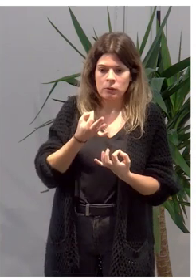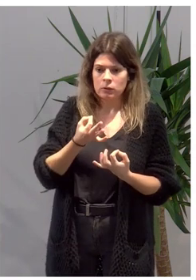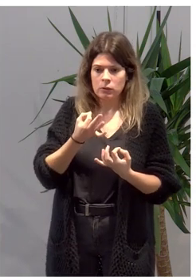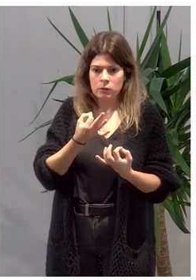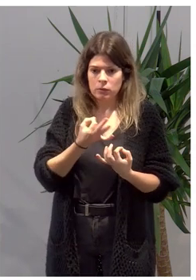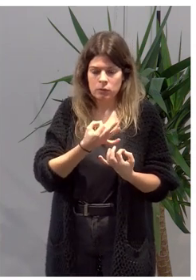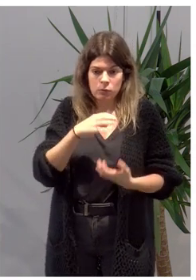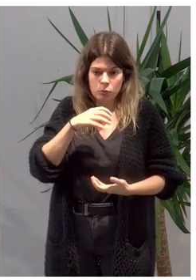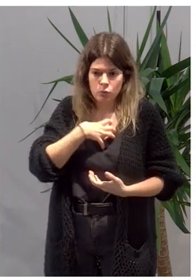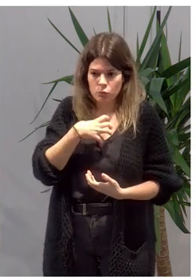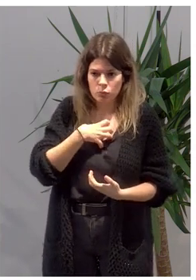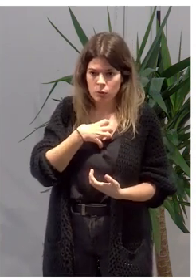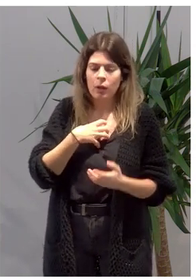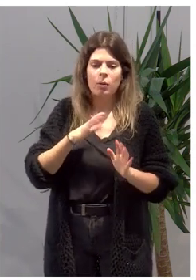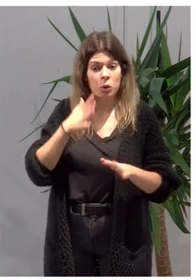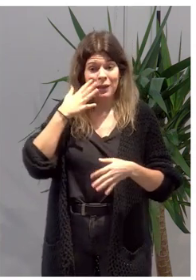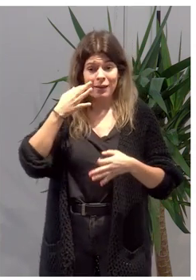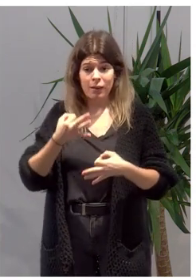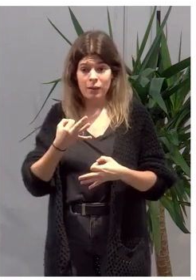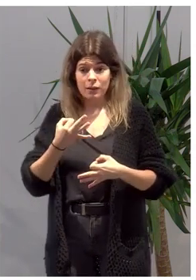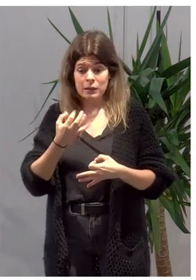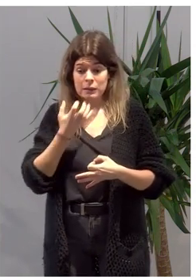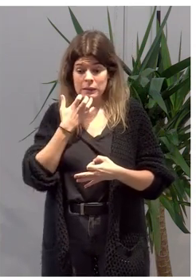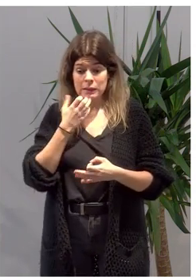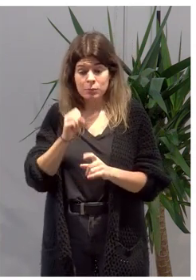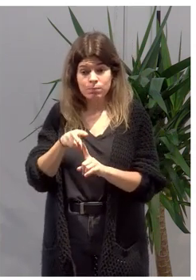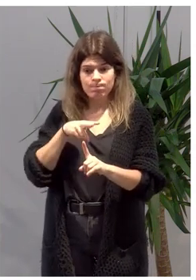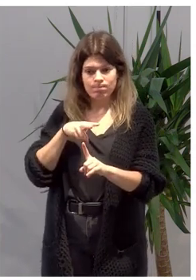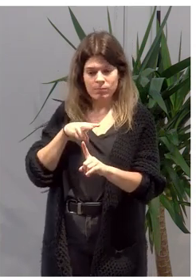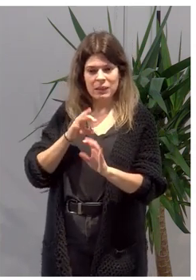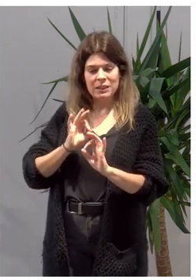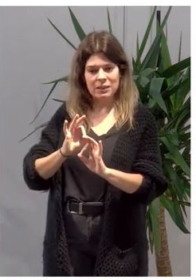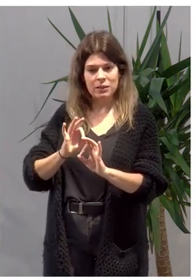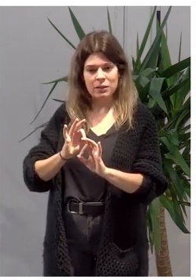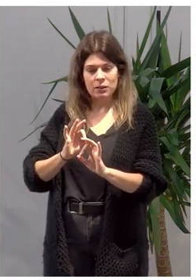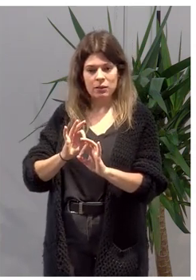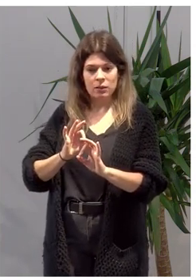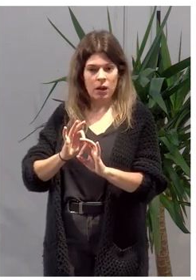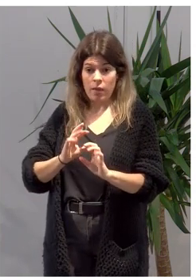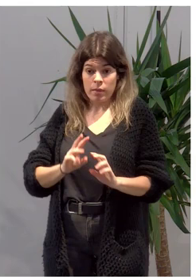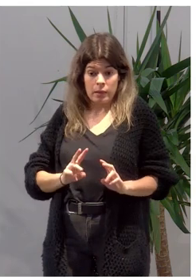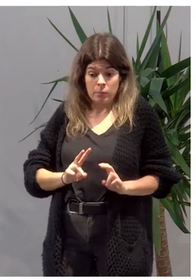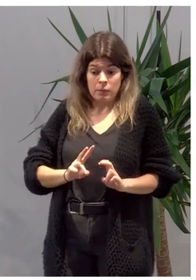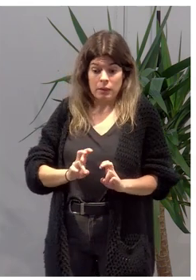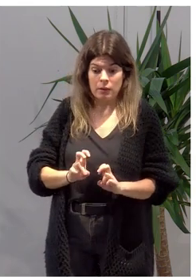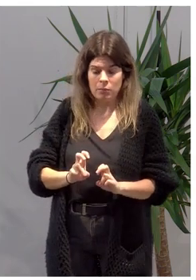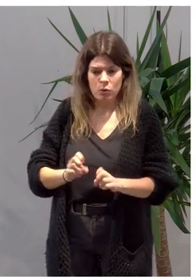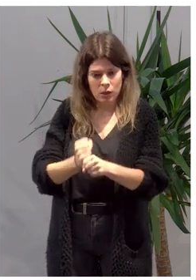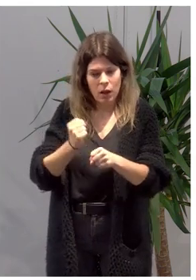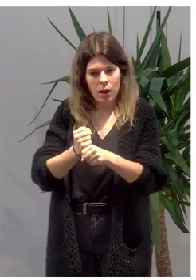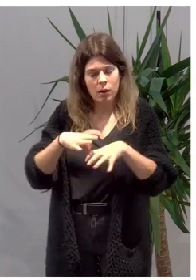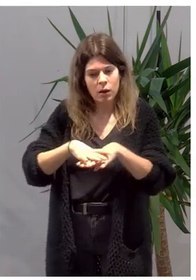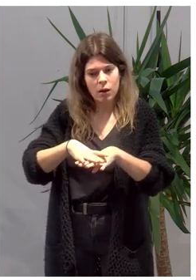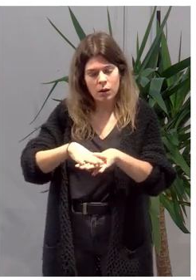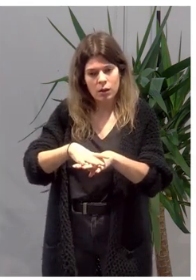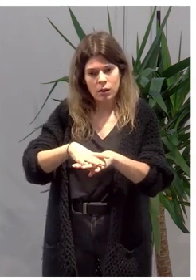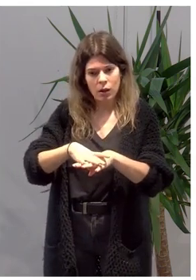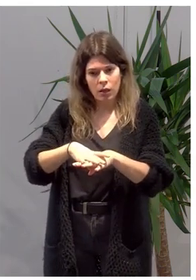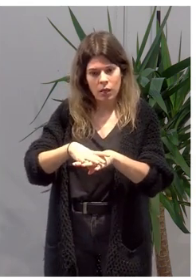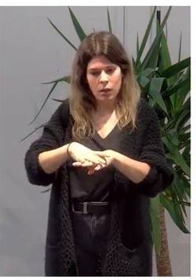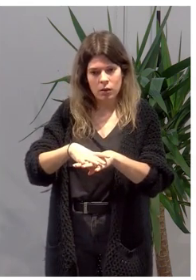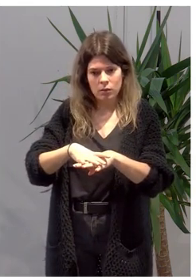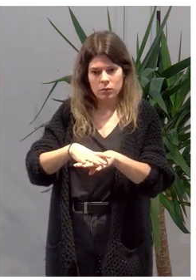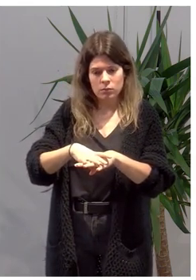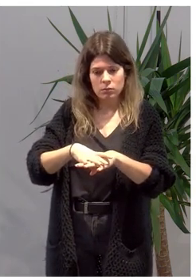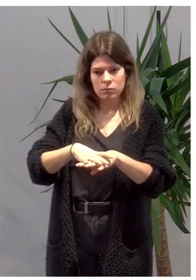como para poder desarrollarlo. Sin embargo, cuando nuestro enfoque está dirigido desde el principio a ese trabajo en red, los expertos nos